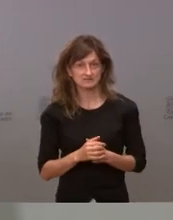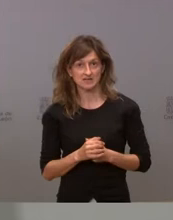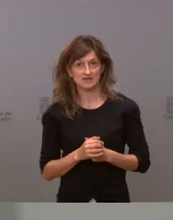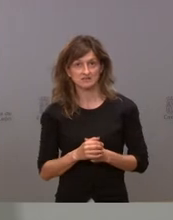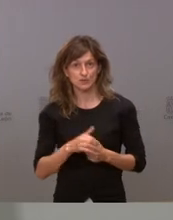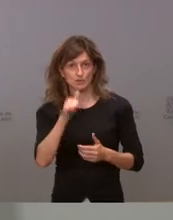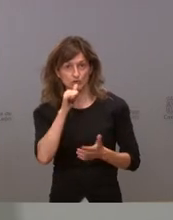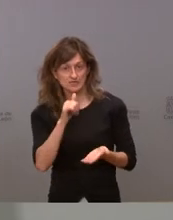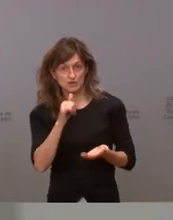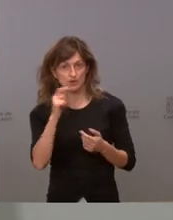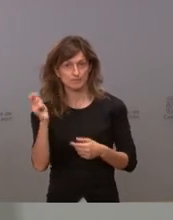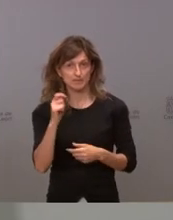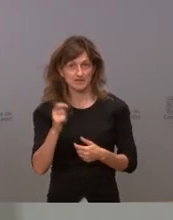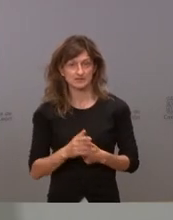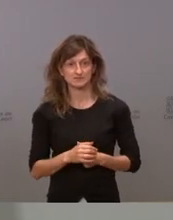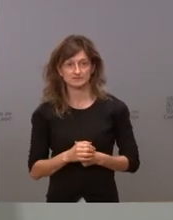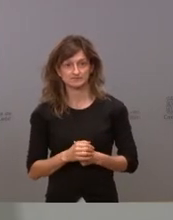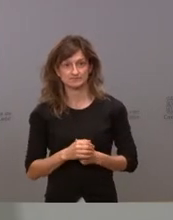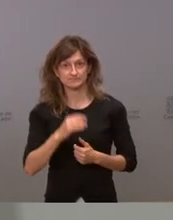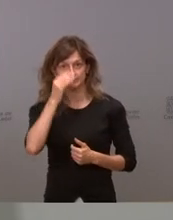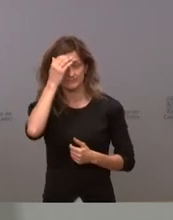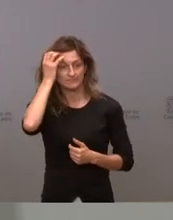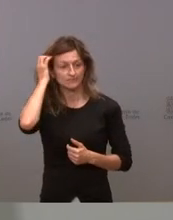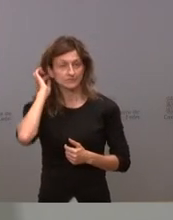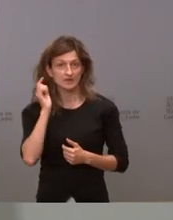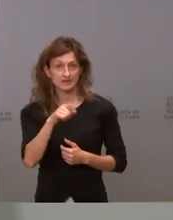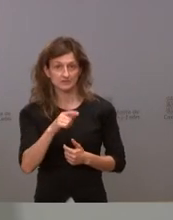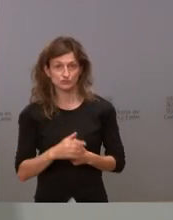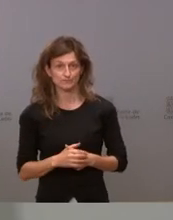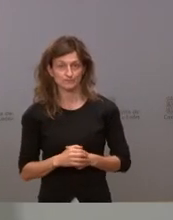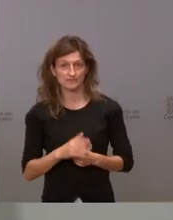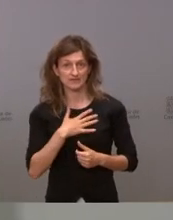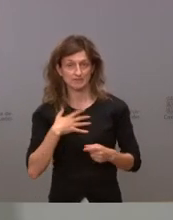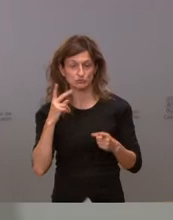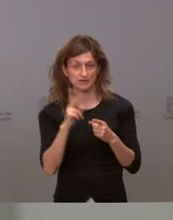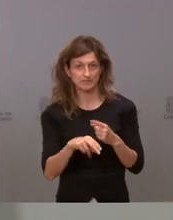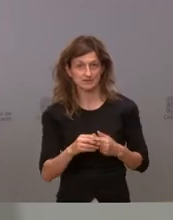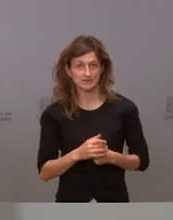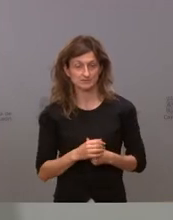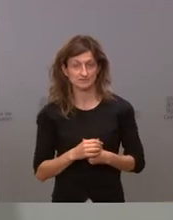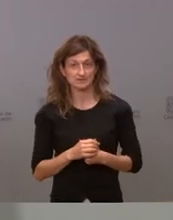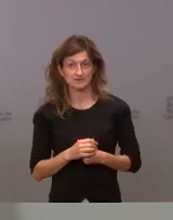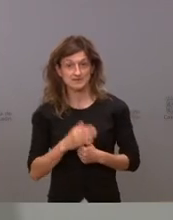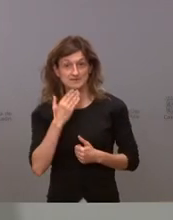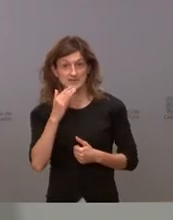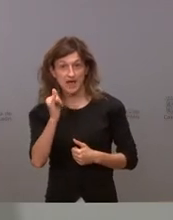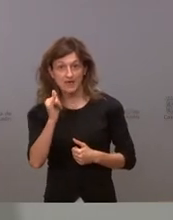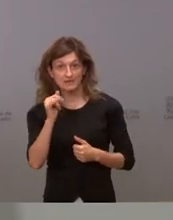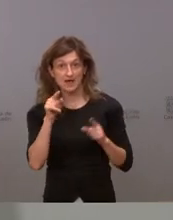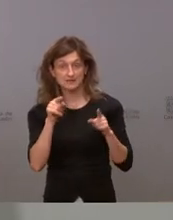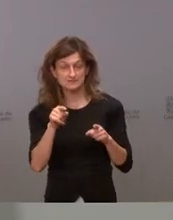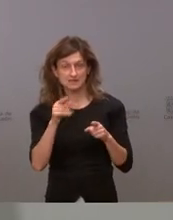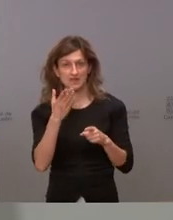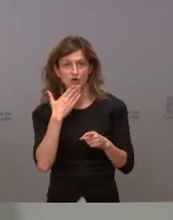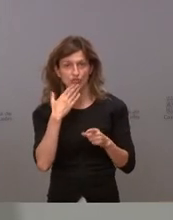botellones con peñas y esto es lo que nosotros queremos evitar queremos que mientras estemos así el ocio sea lo